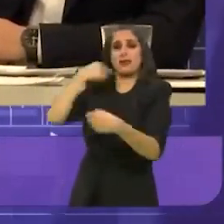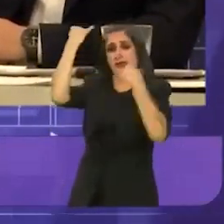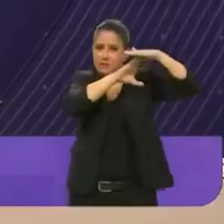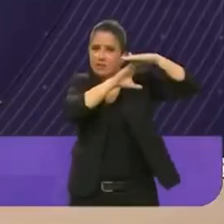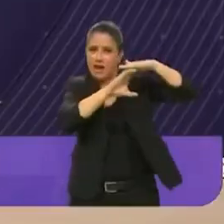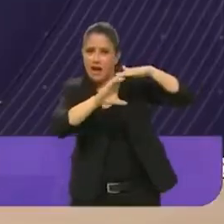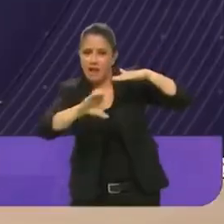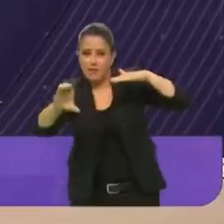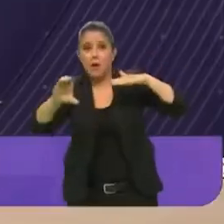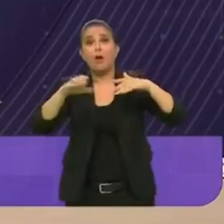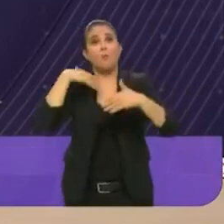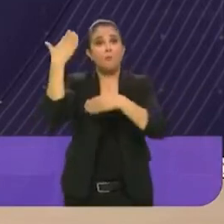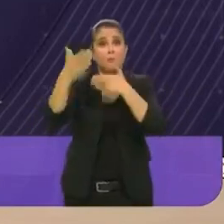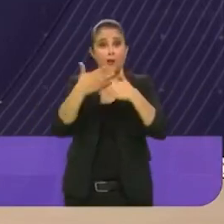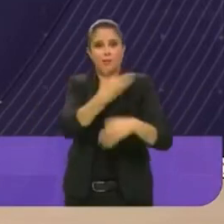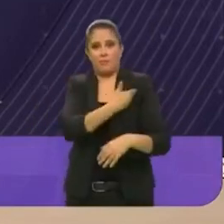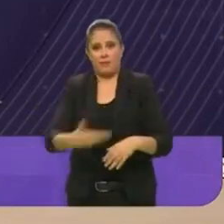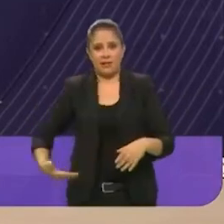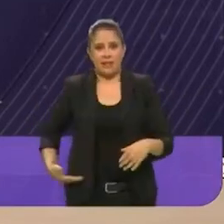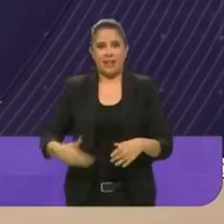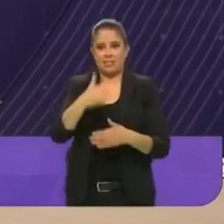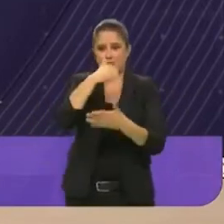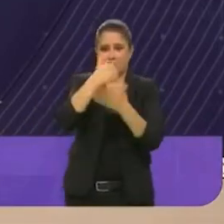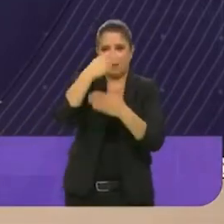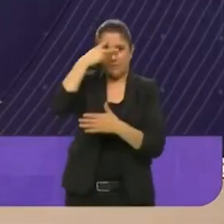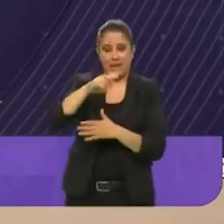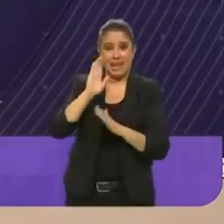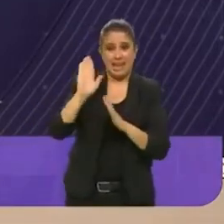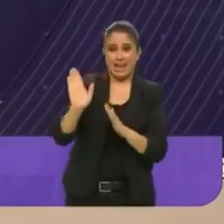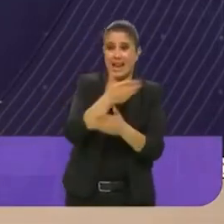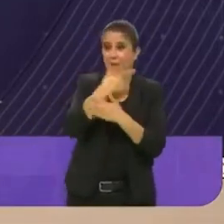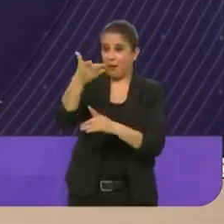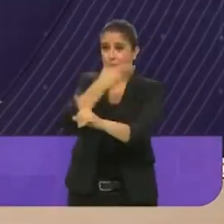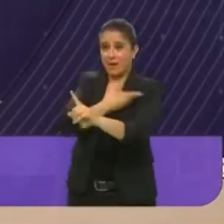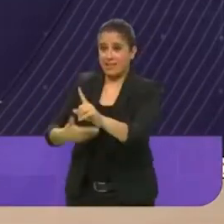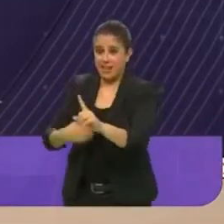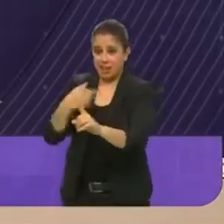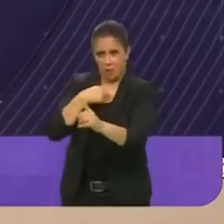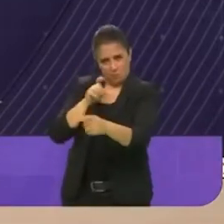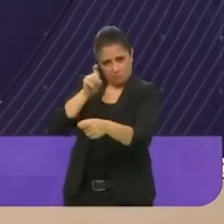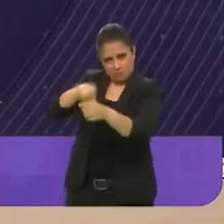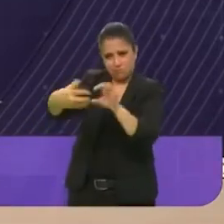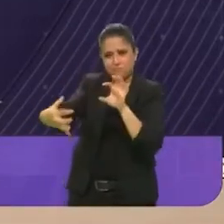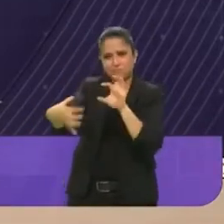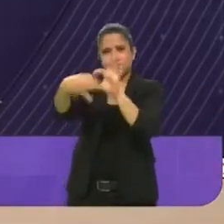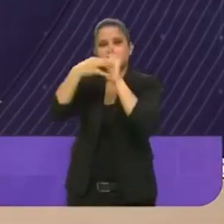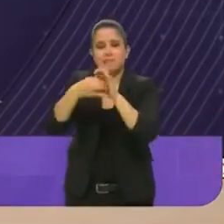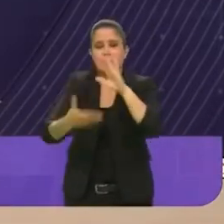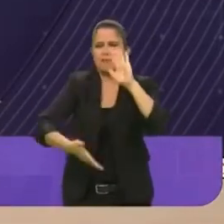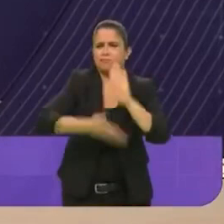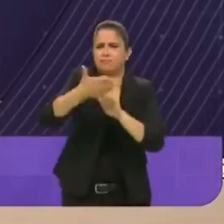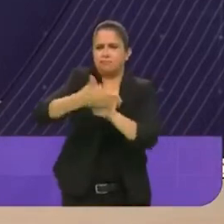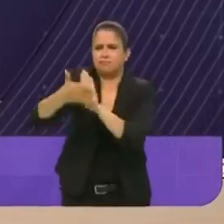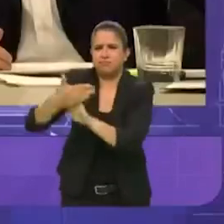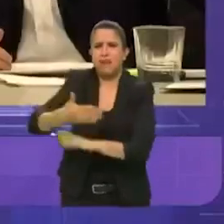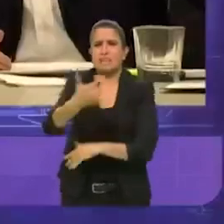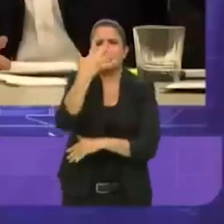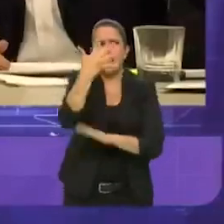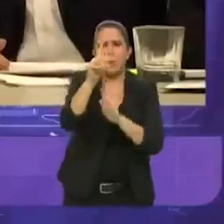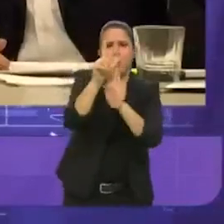ofreció continuar con las mismas políticas de Claudia Seymour. Vamos a construir el cable bus en